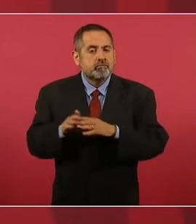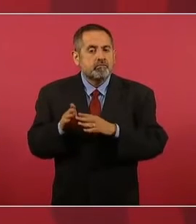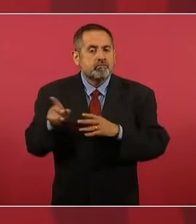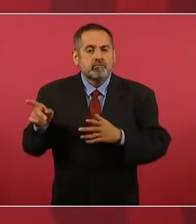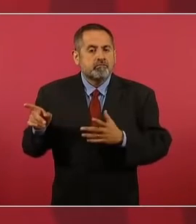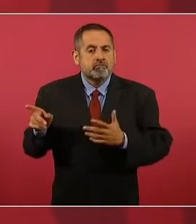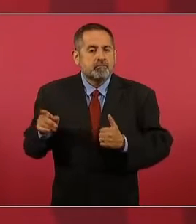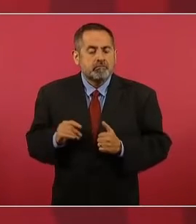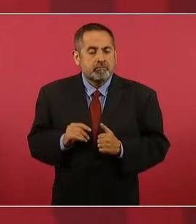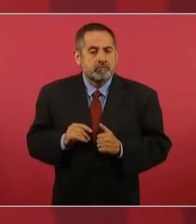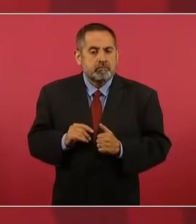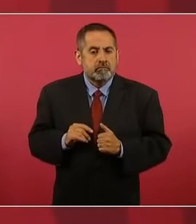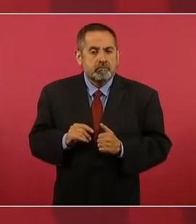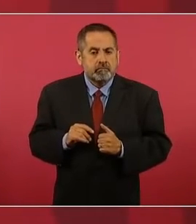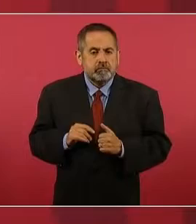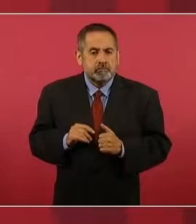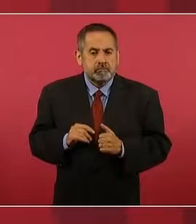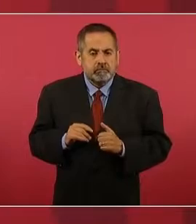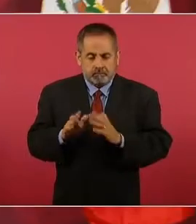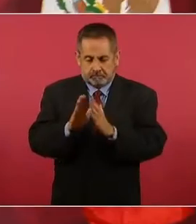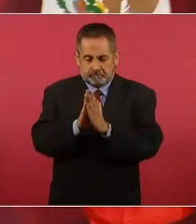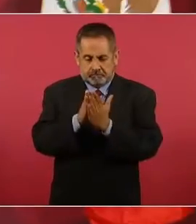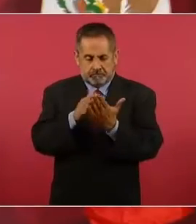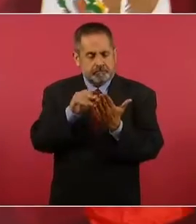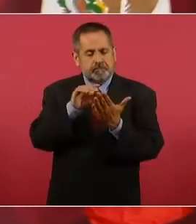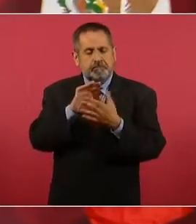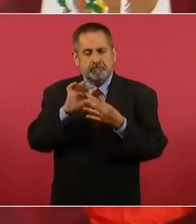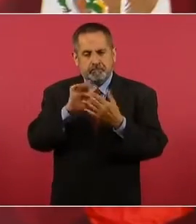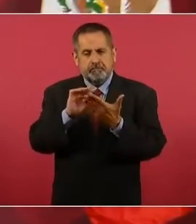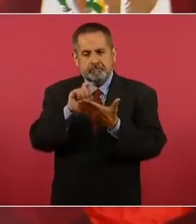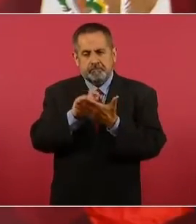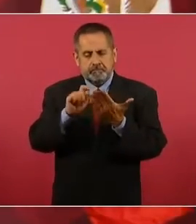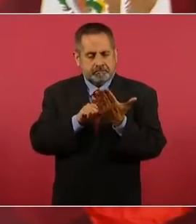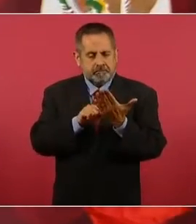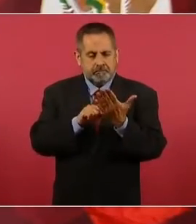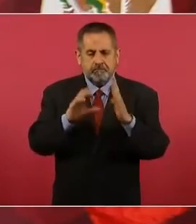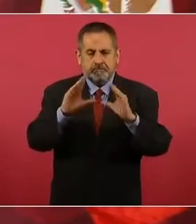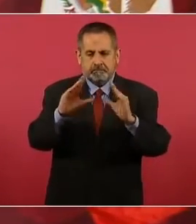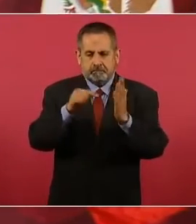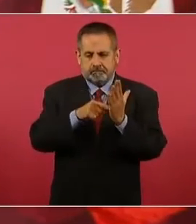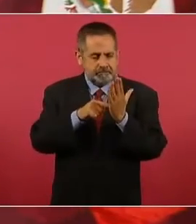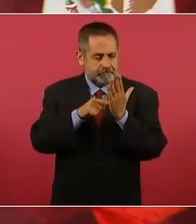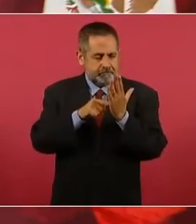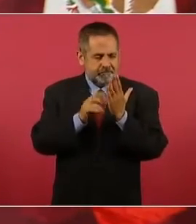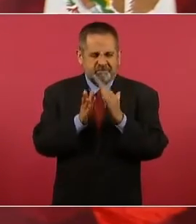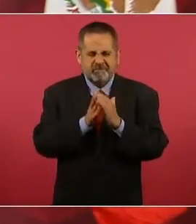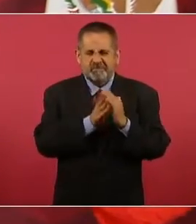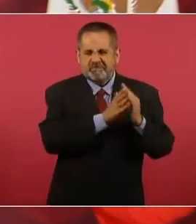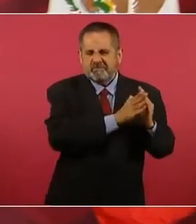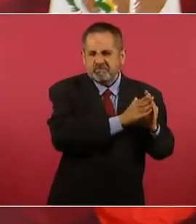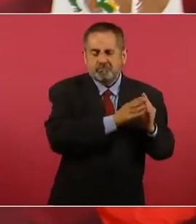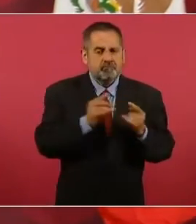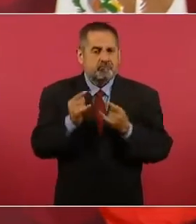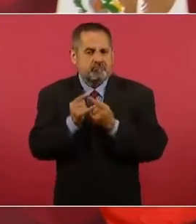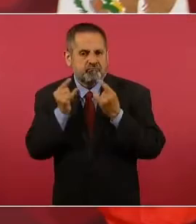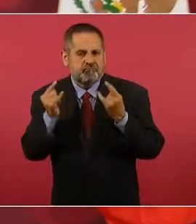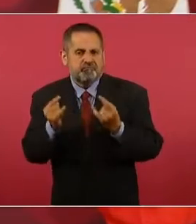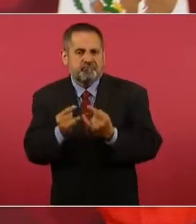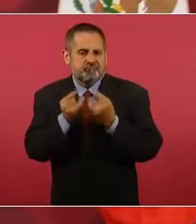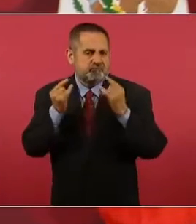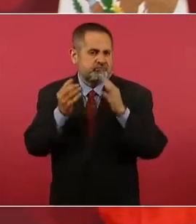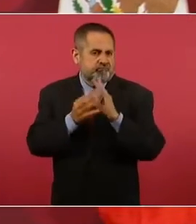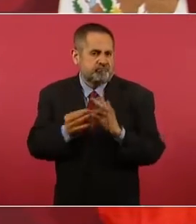del libro del buen ciudadano y nos contaba cosas